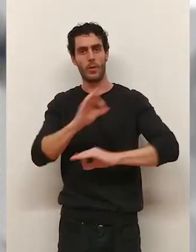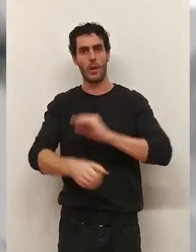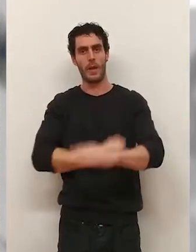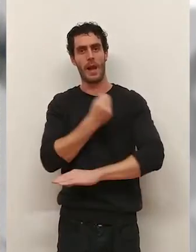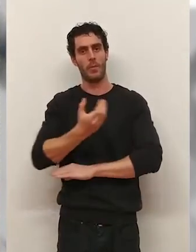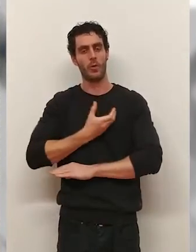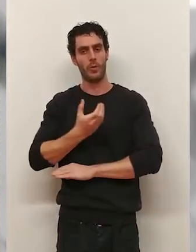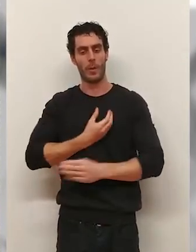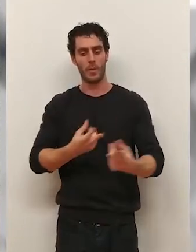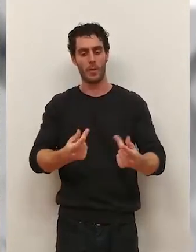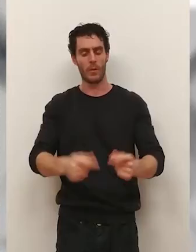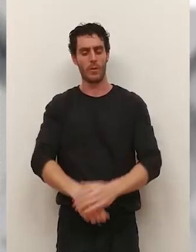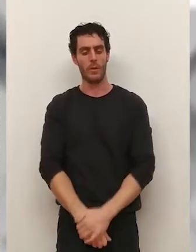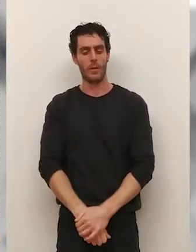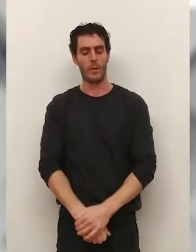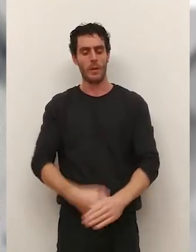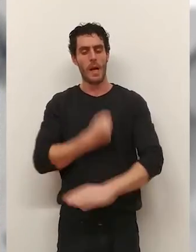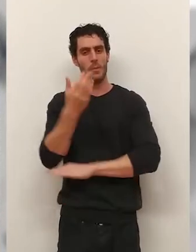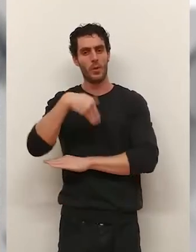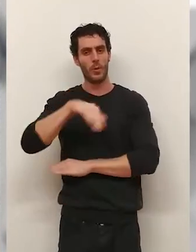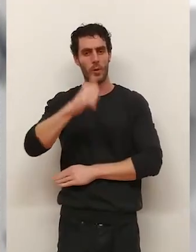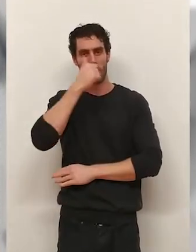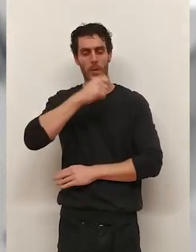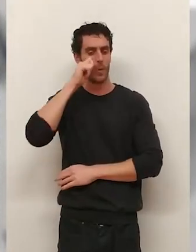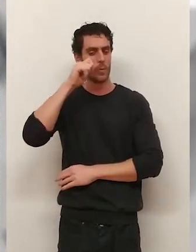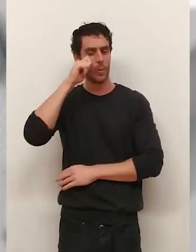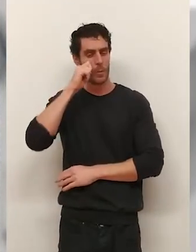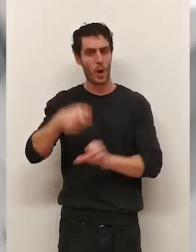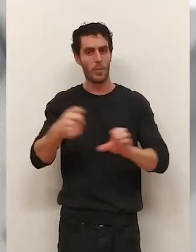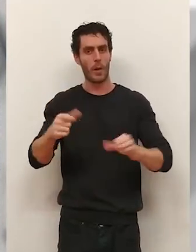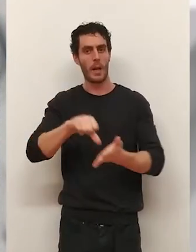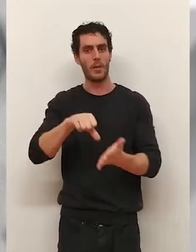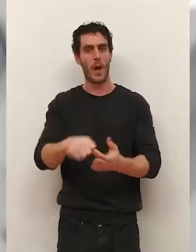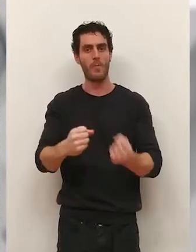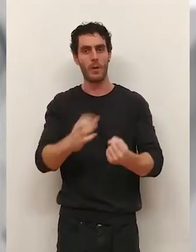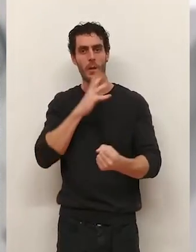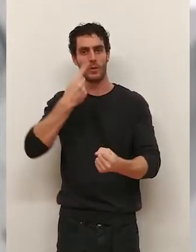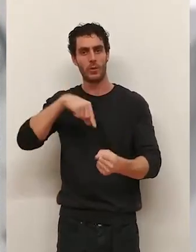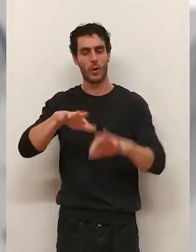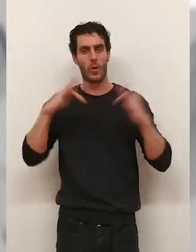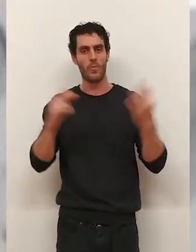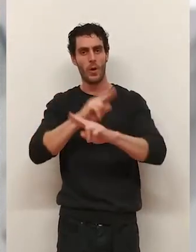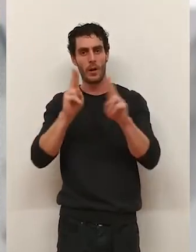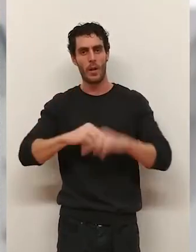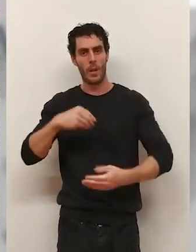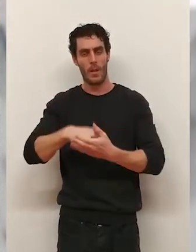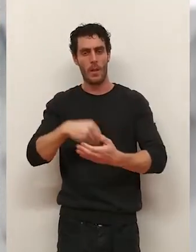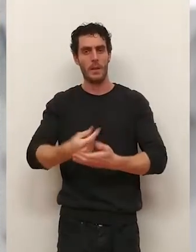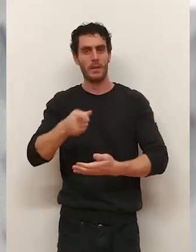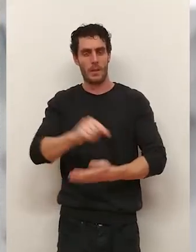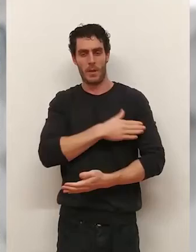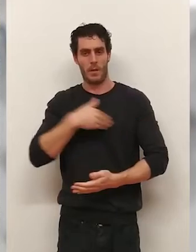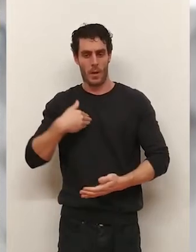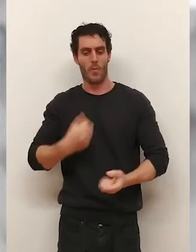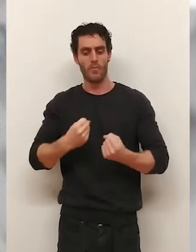apoyo del Ayuntamiento de Logroño. Nuestro apoyo al enoturismo y a las bodegas de la ciudad es intenso por lo que nuestra presencia en este foro internacional del vino